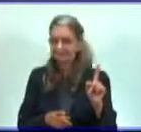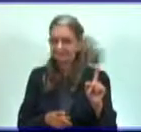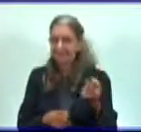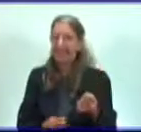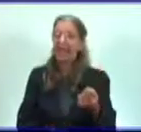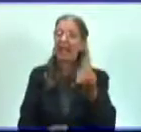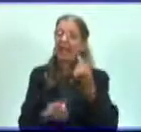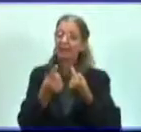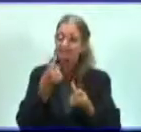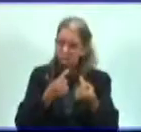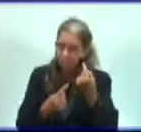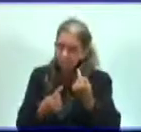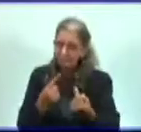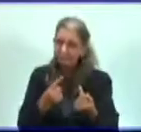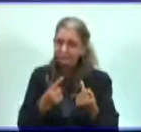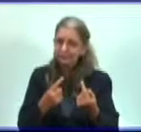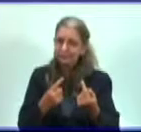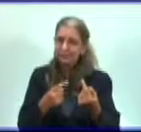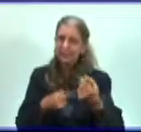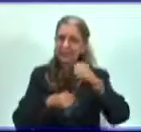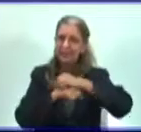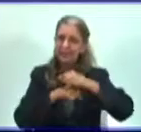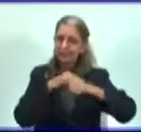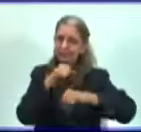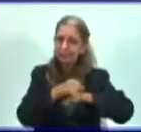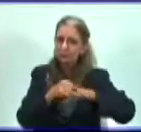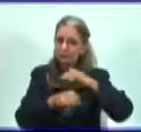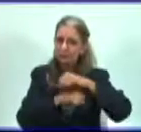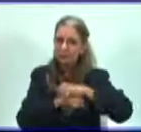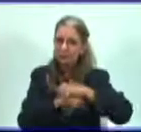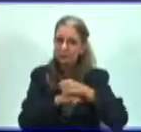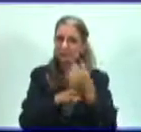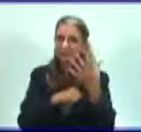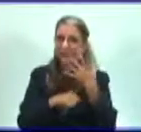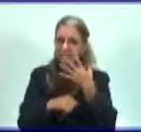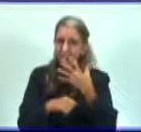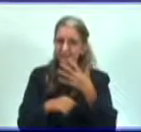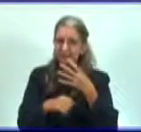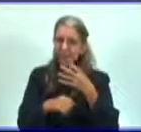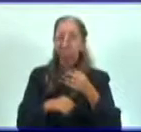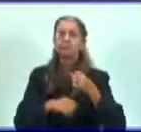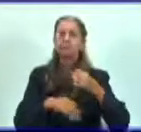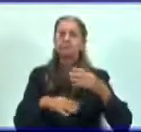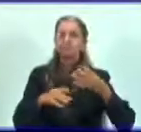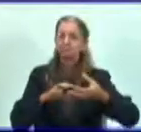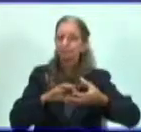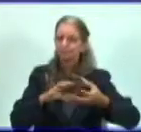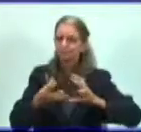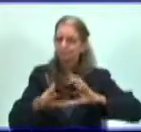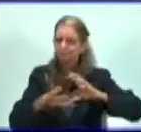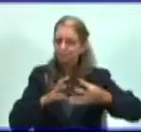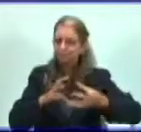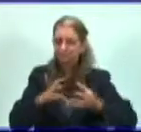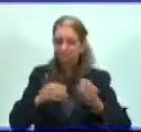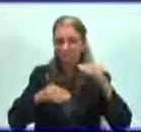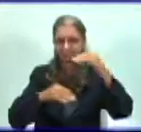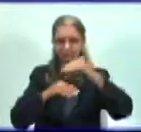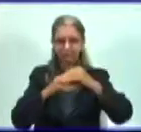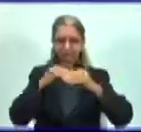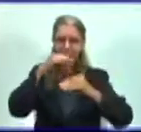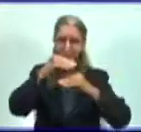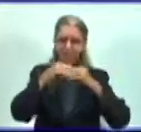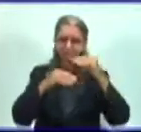¿Quién determina la estructura del virus? Lo determina su composición. Continuamos entonces